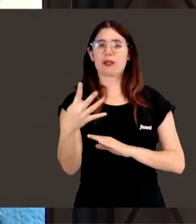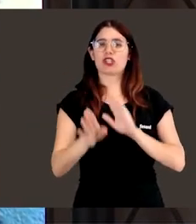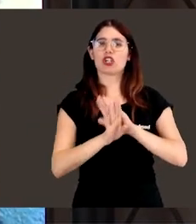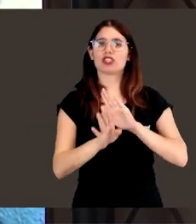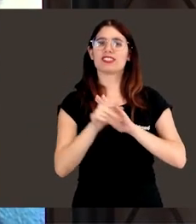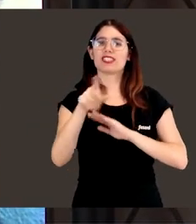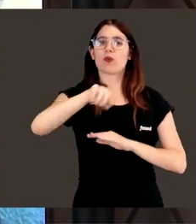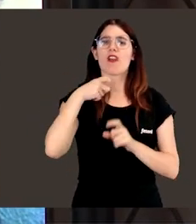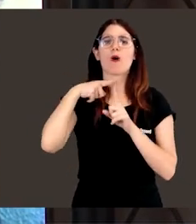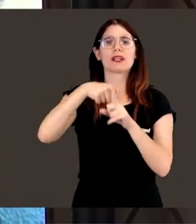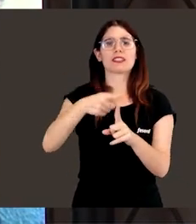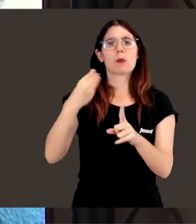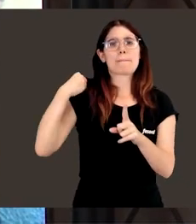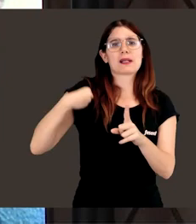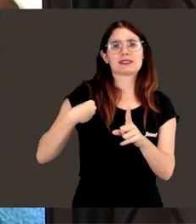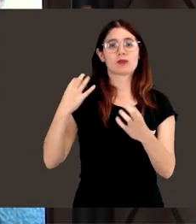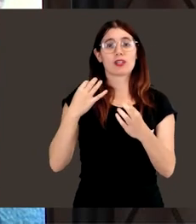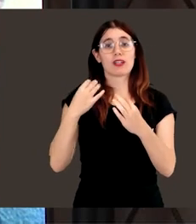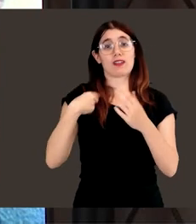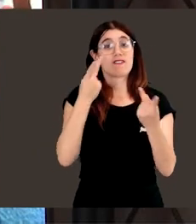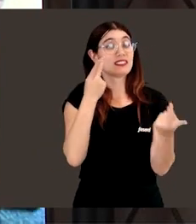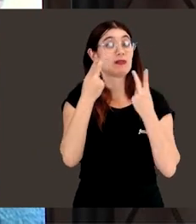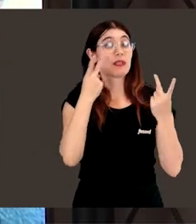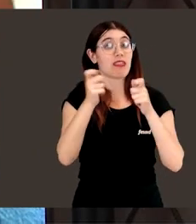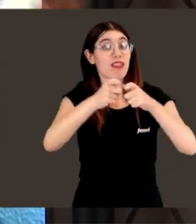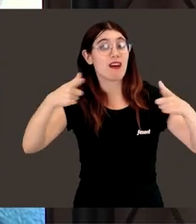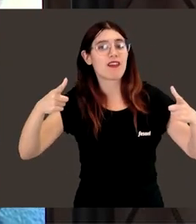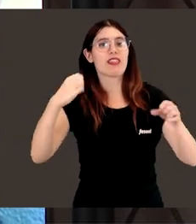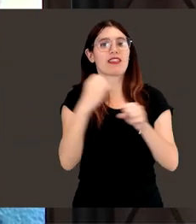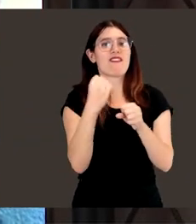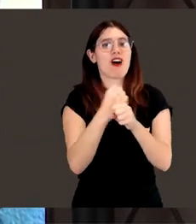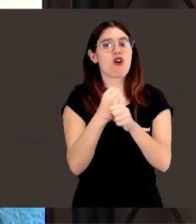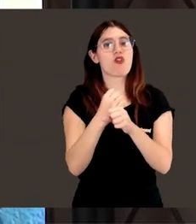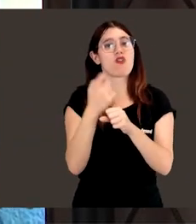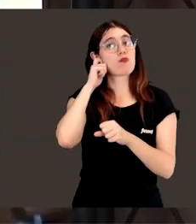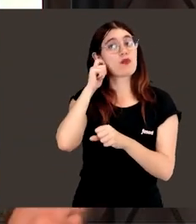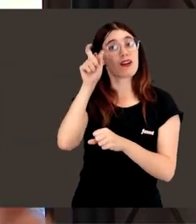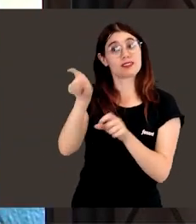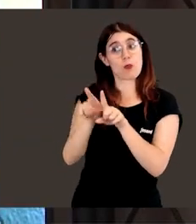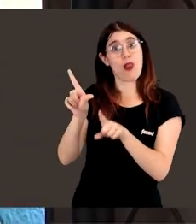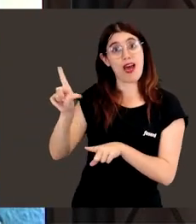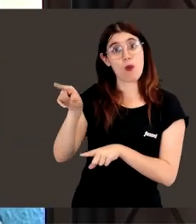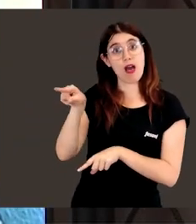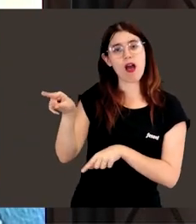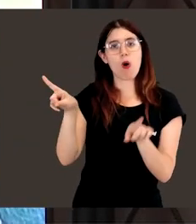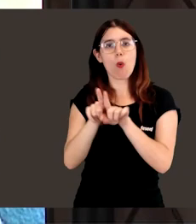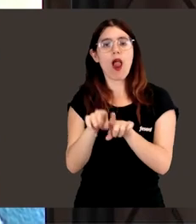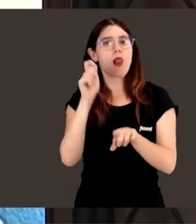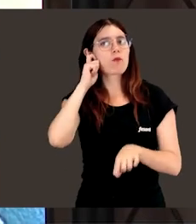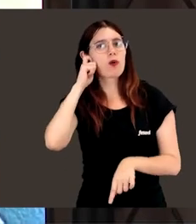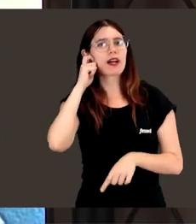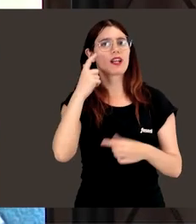con ese objetivo fundamental, visibilizar el trabajo de mujeres como Laura Lechuga, de mujeres